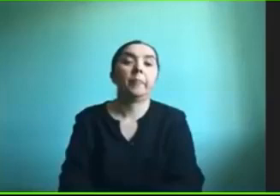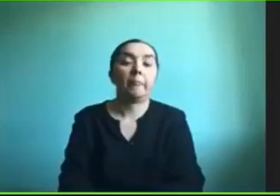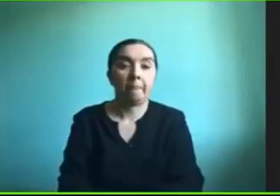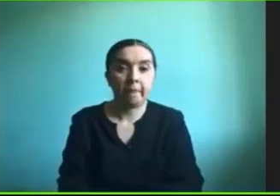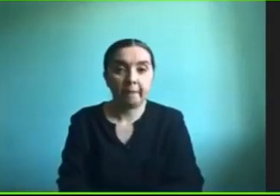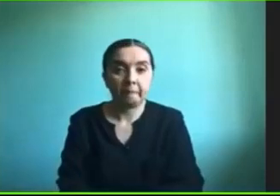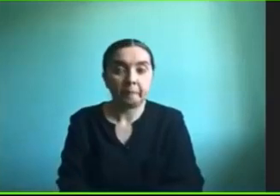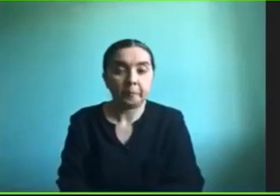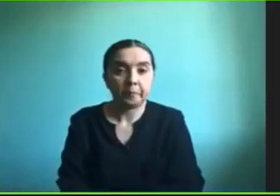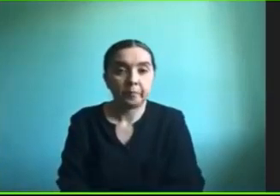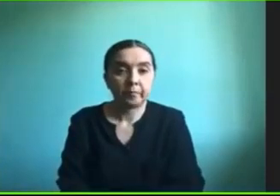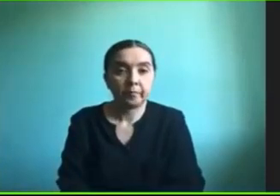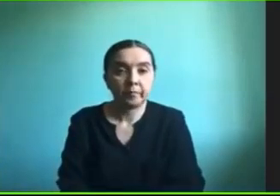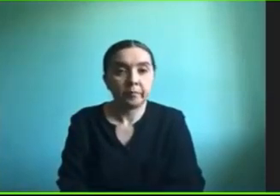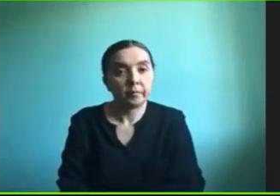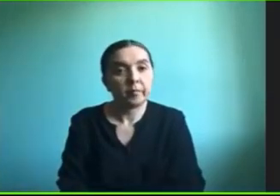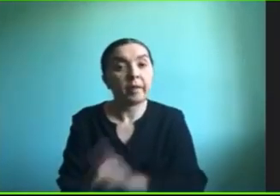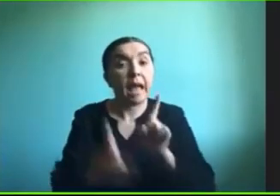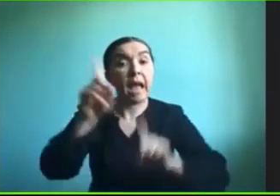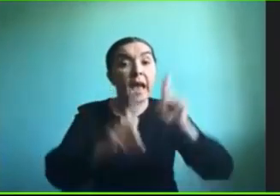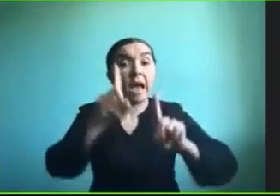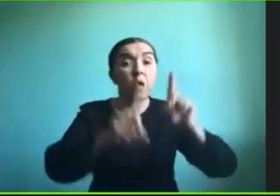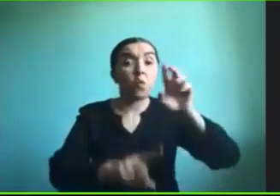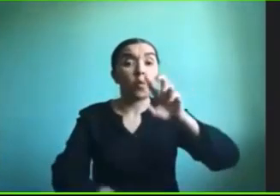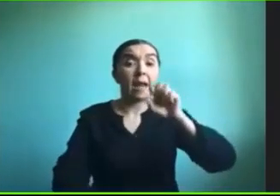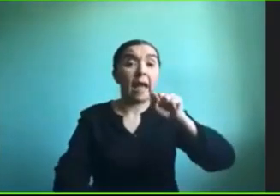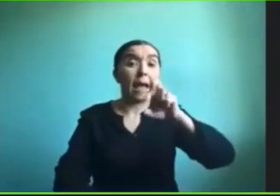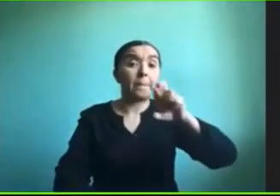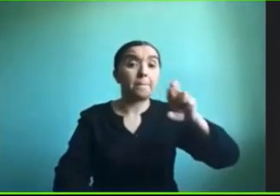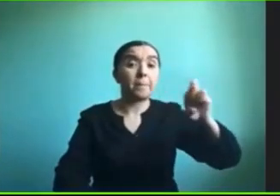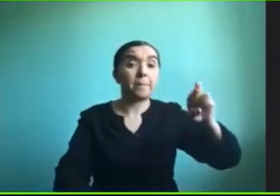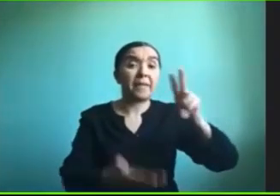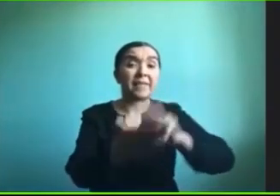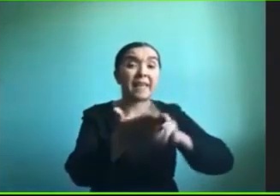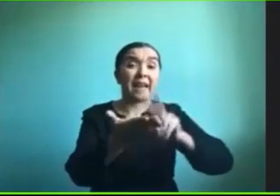¿hay alguna aplicación de realidad aumentada que hayan desarrollado?